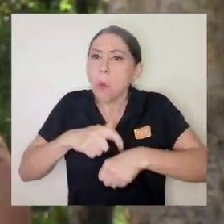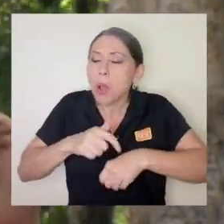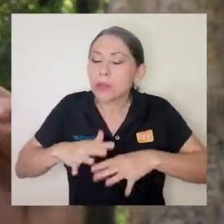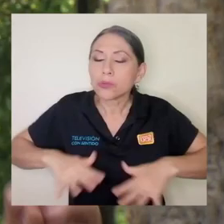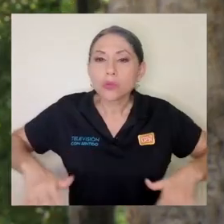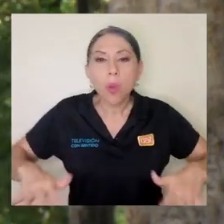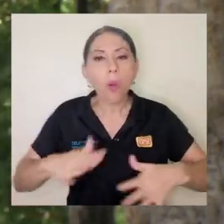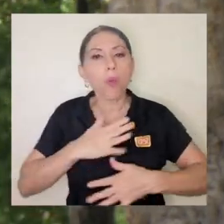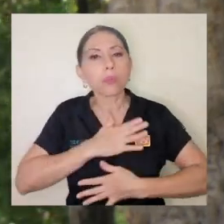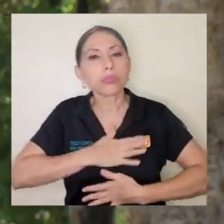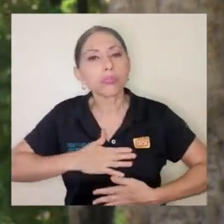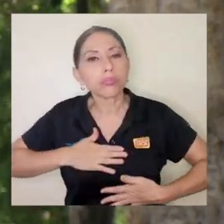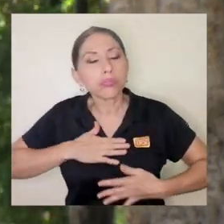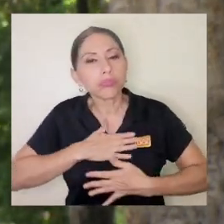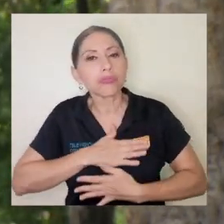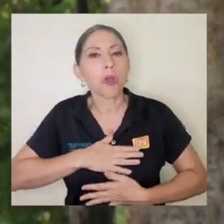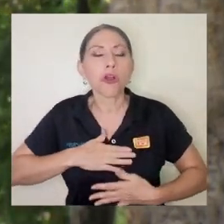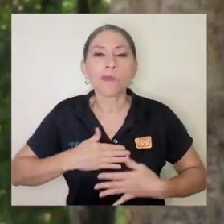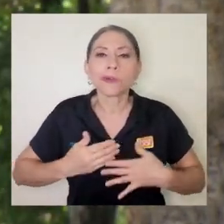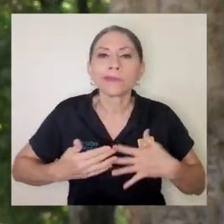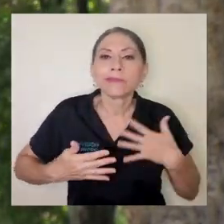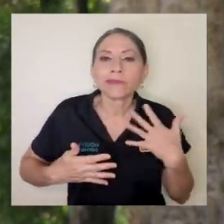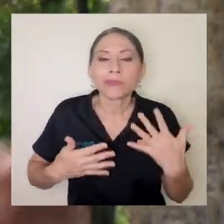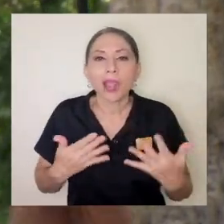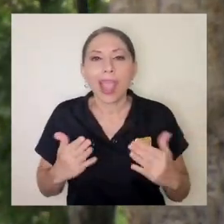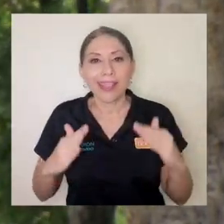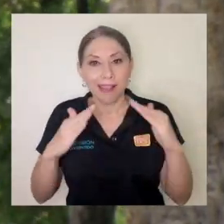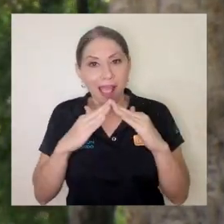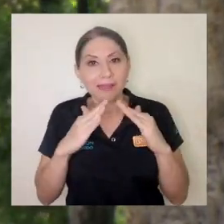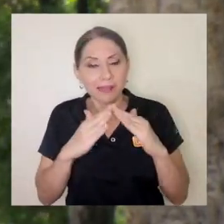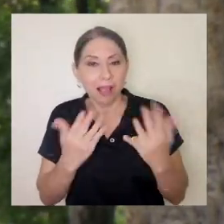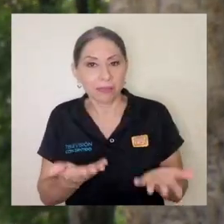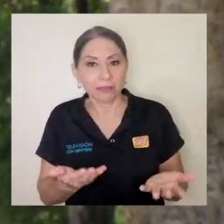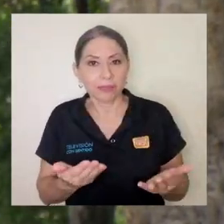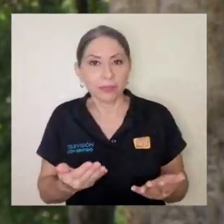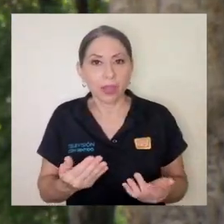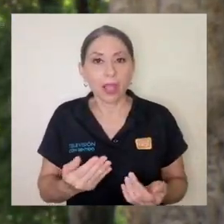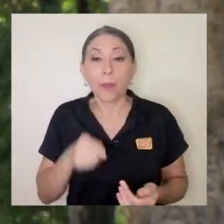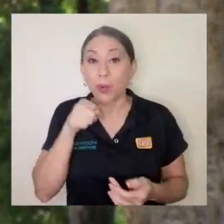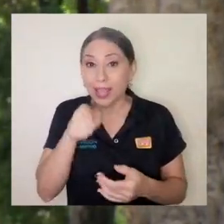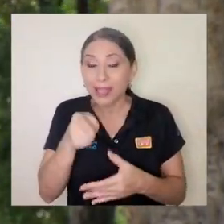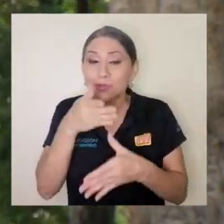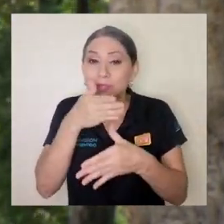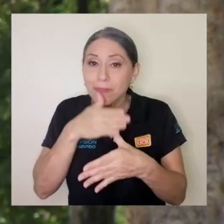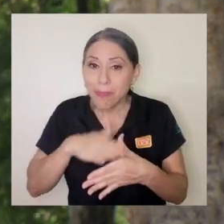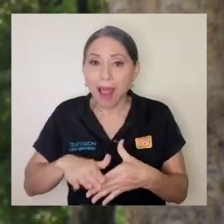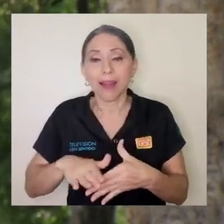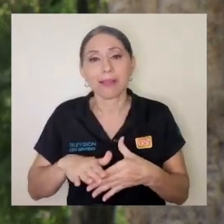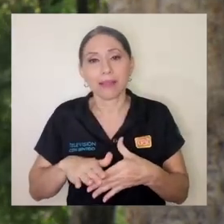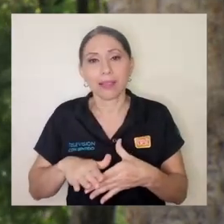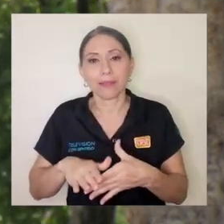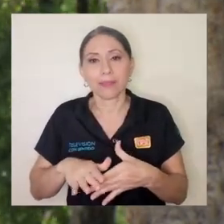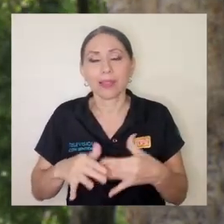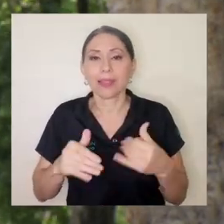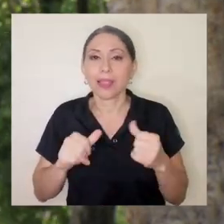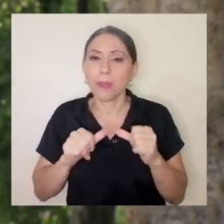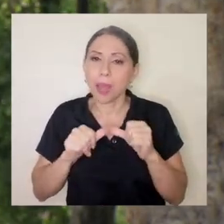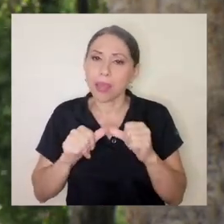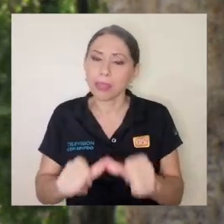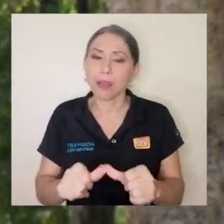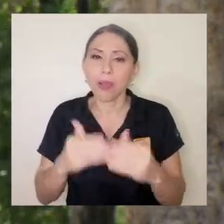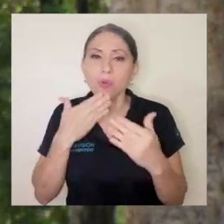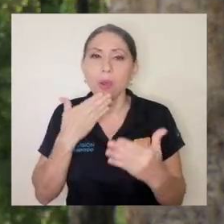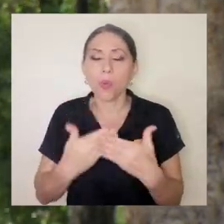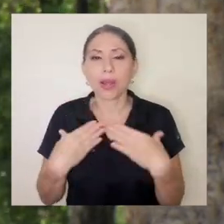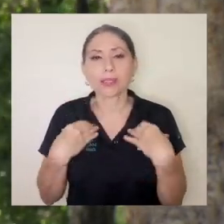espacios de distracción espacios de recreación en casa porque eso es parte de mantener ya ahora sí